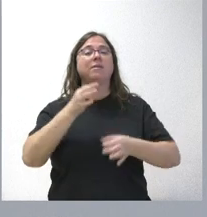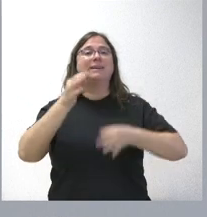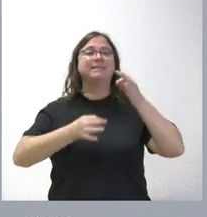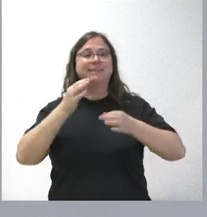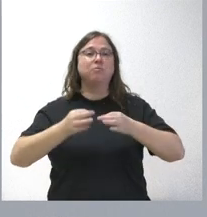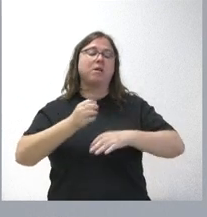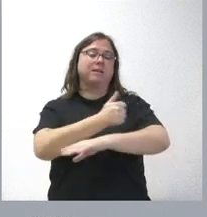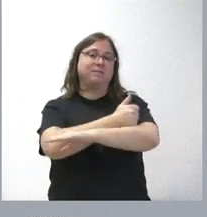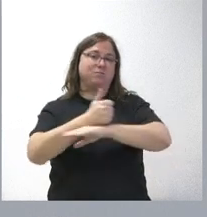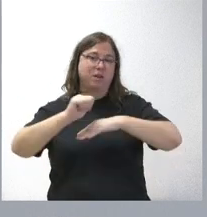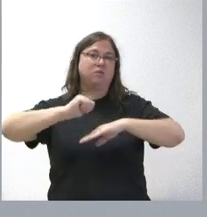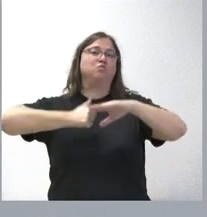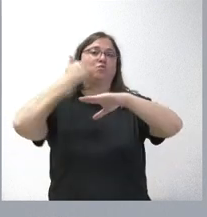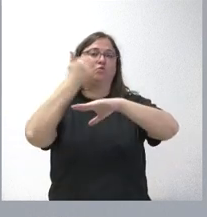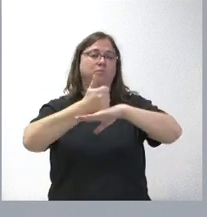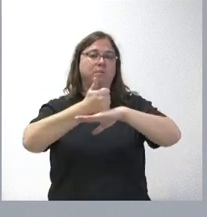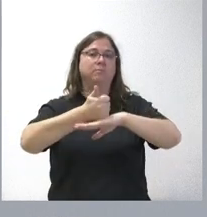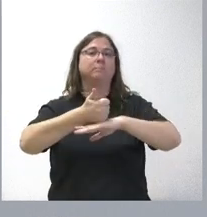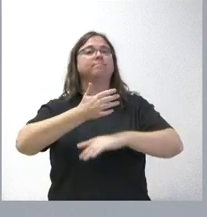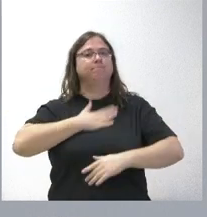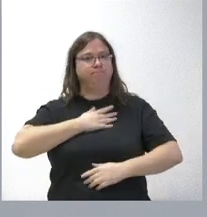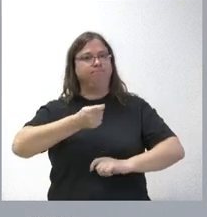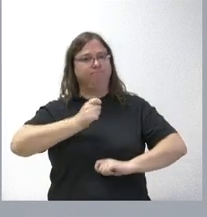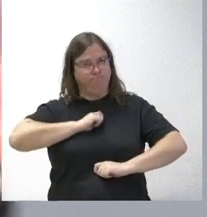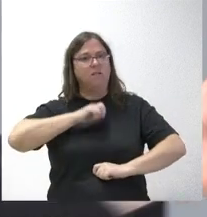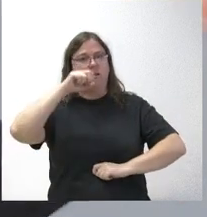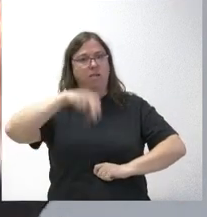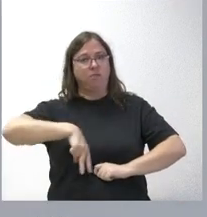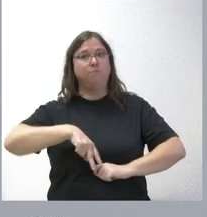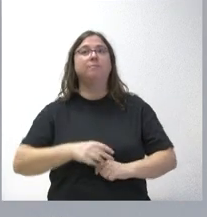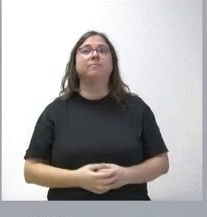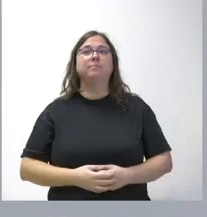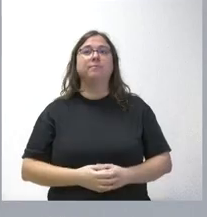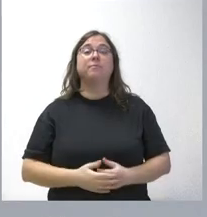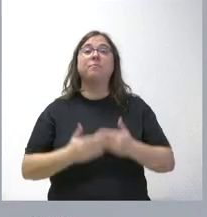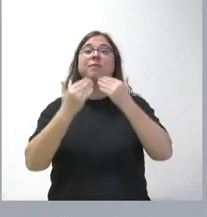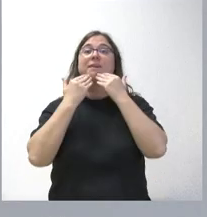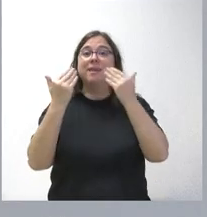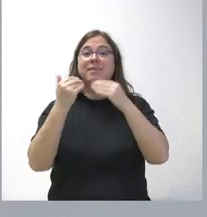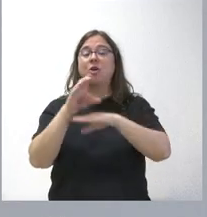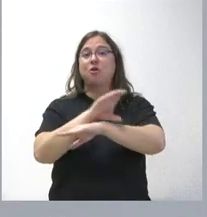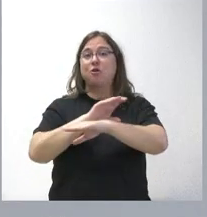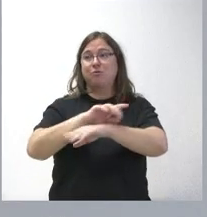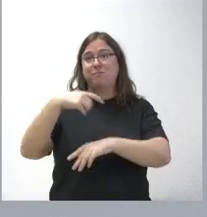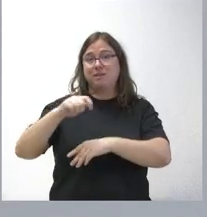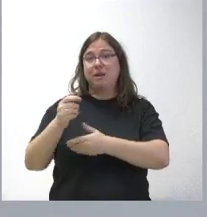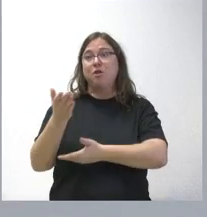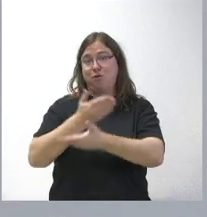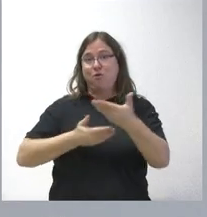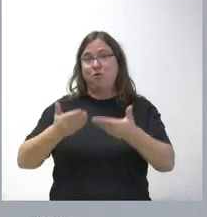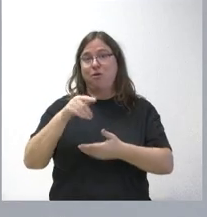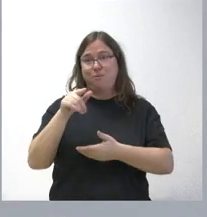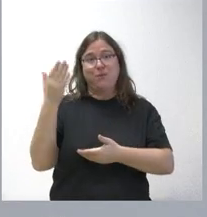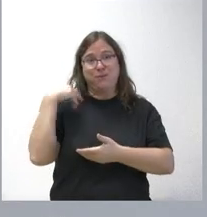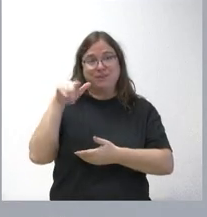nos acabó otorgando la razón. Agradezco al consejero de la Presidencia su colaboración en